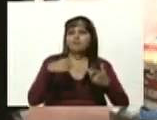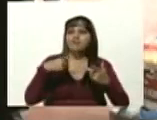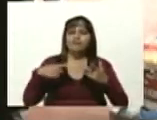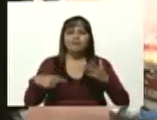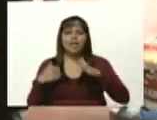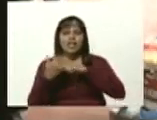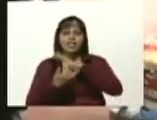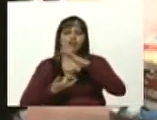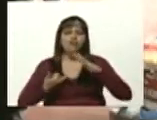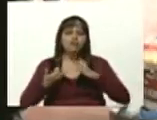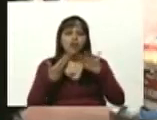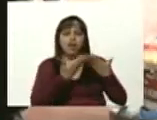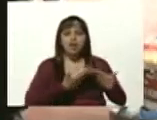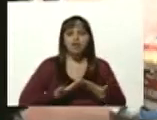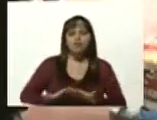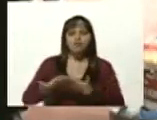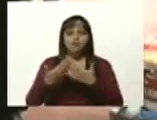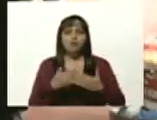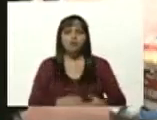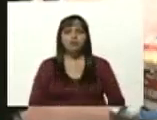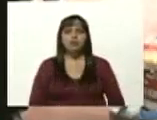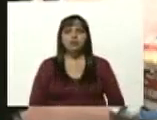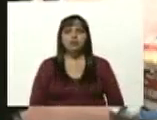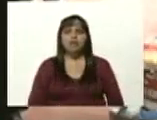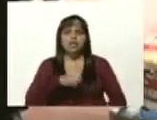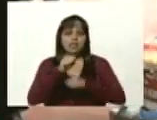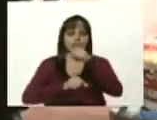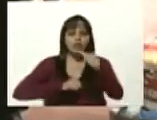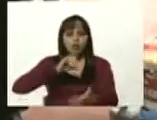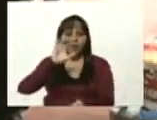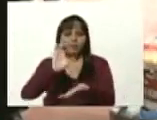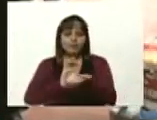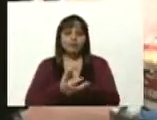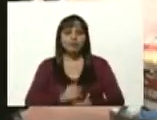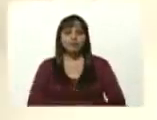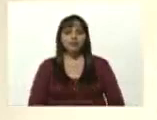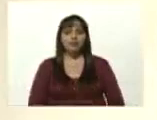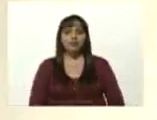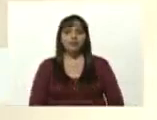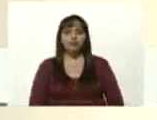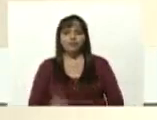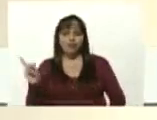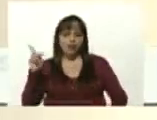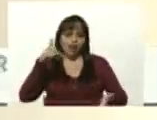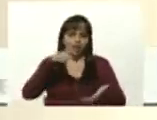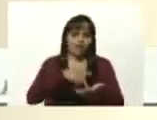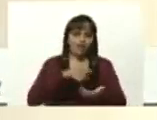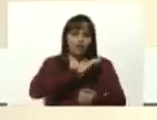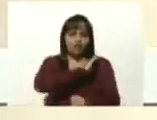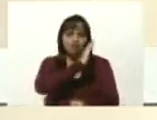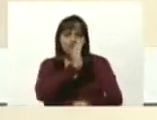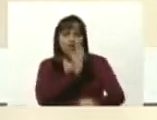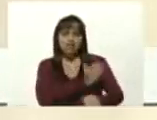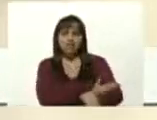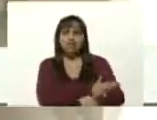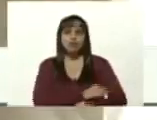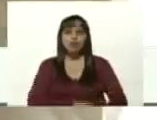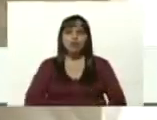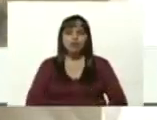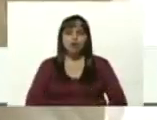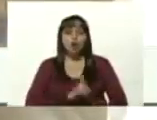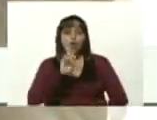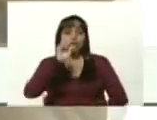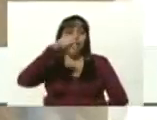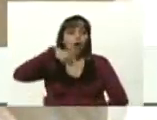instituciones educativas del distrito capital estamos aquí fortaleciendo una gota de